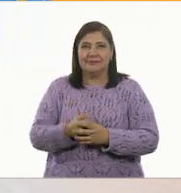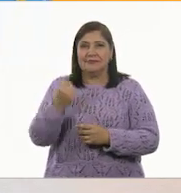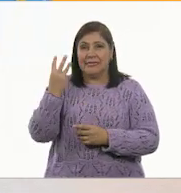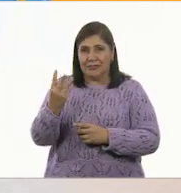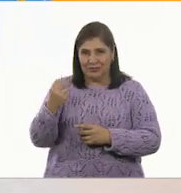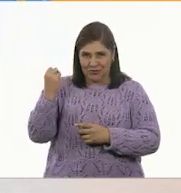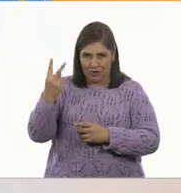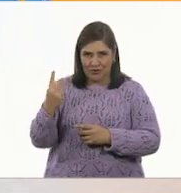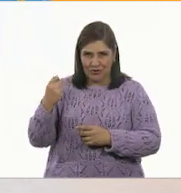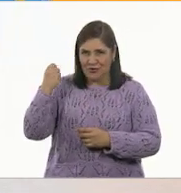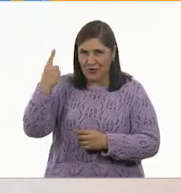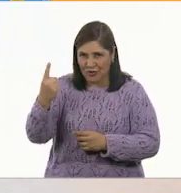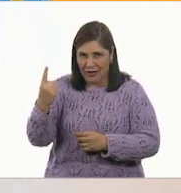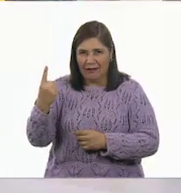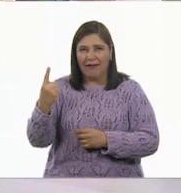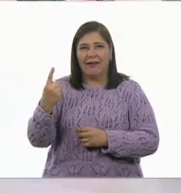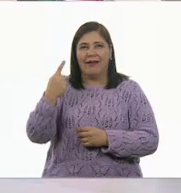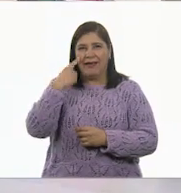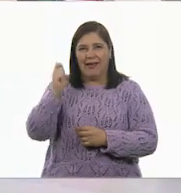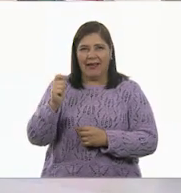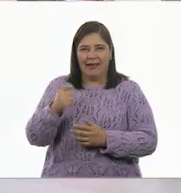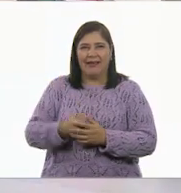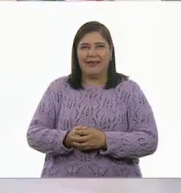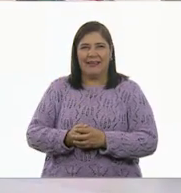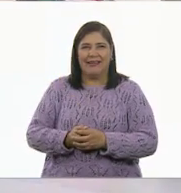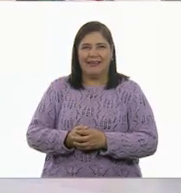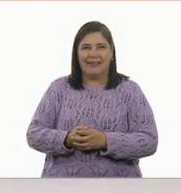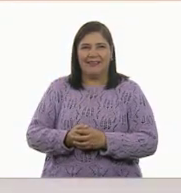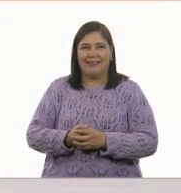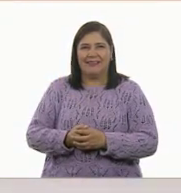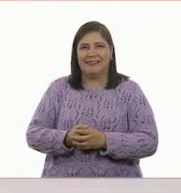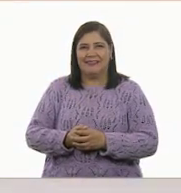dos, uno. Venga. Oh, no puede ser.